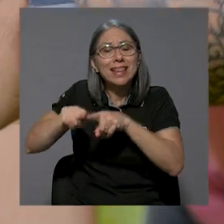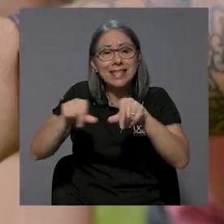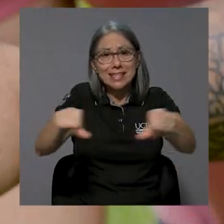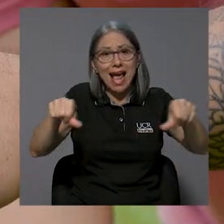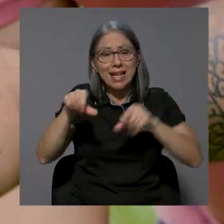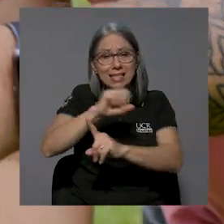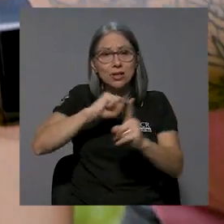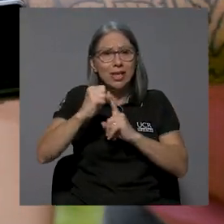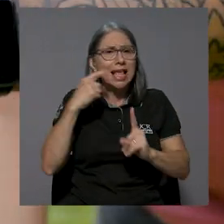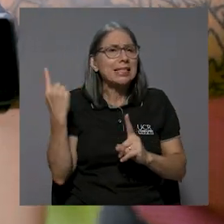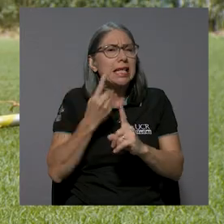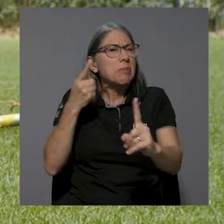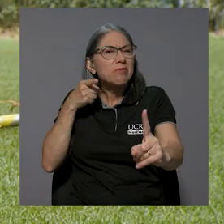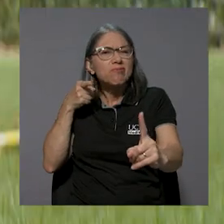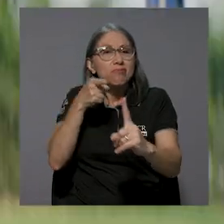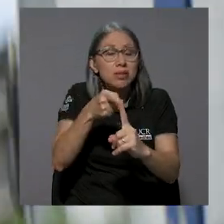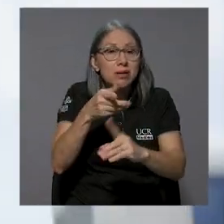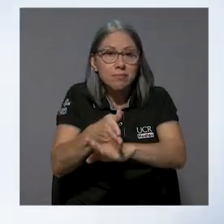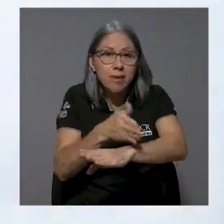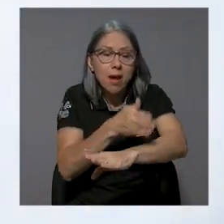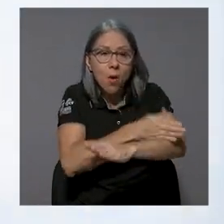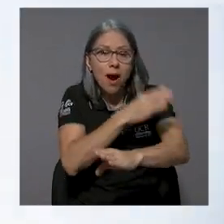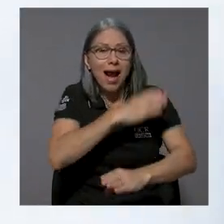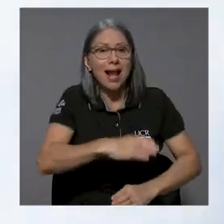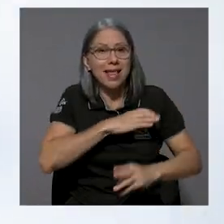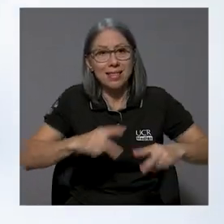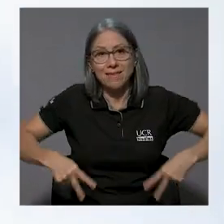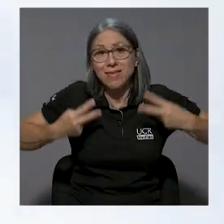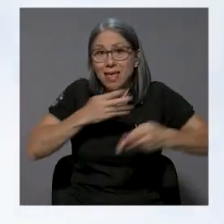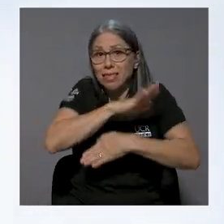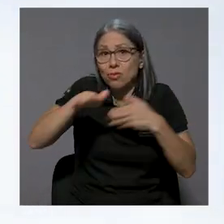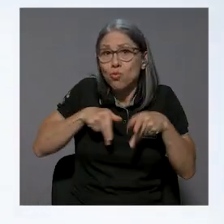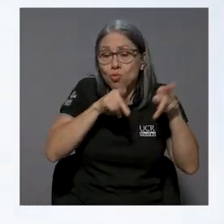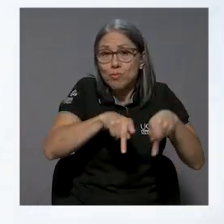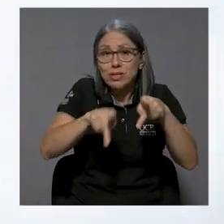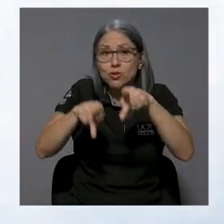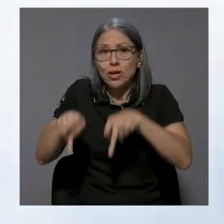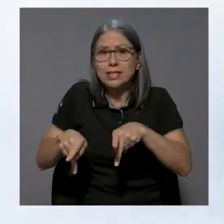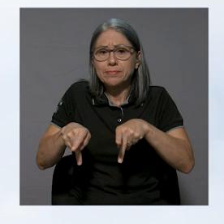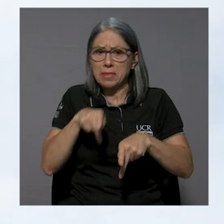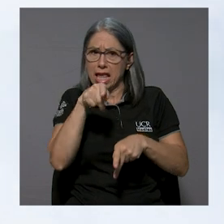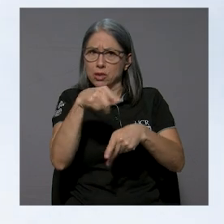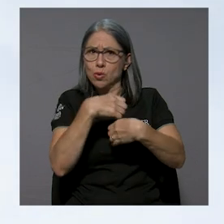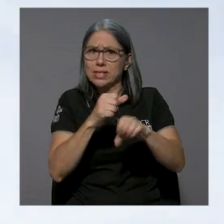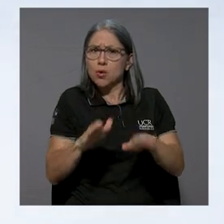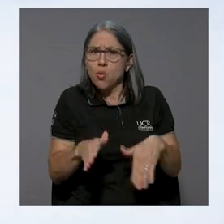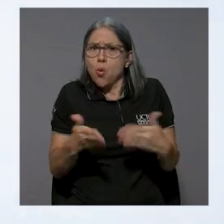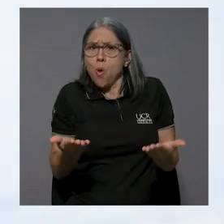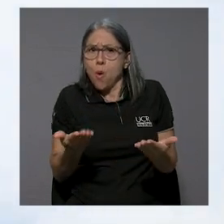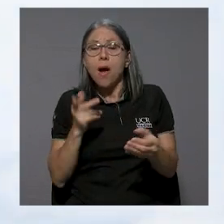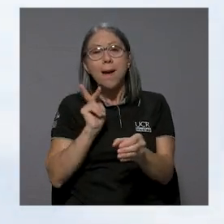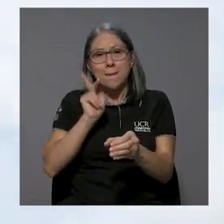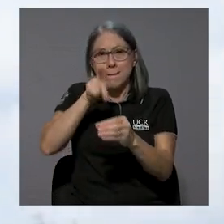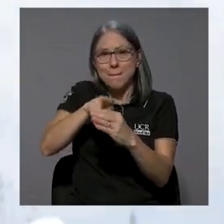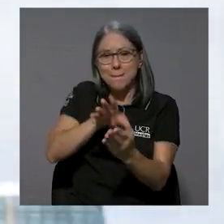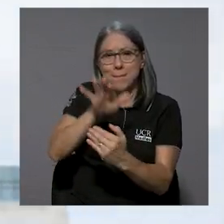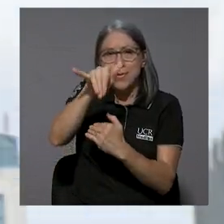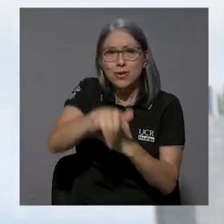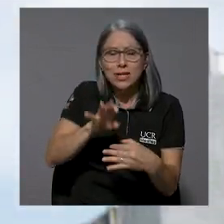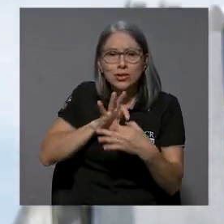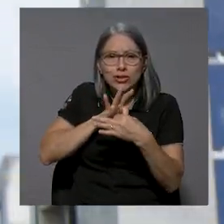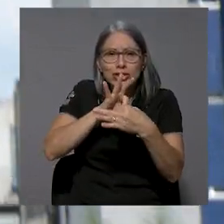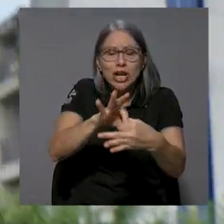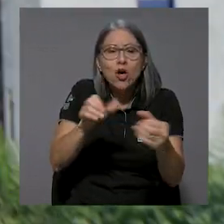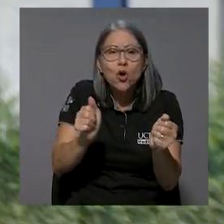y siempre en búsqueda de mejorar la calidad de vida de todas y todos. ¿Cómo hacerlo? Pues participando en